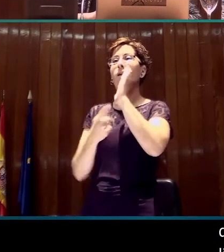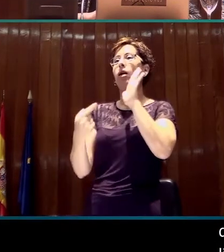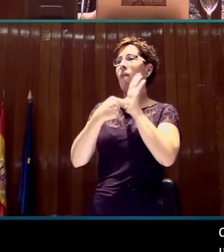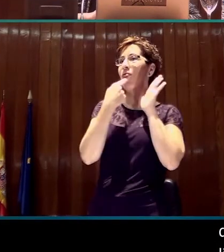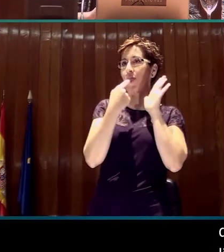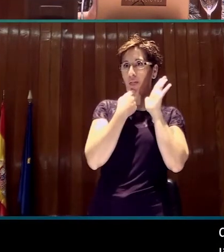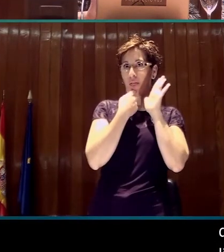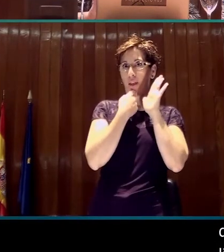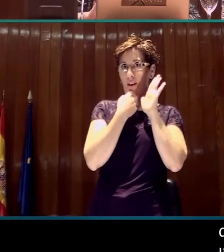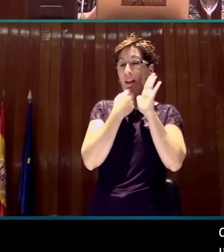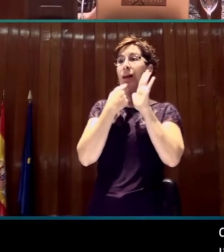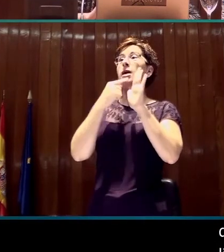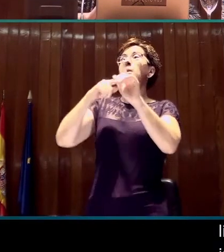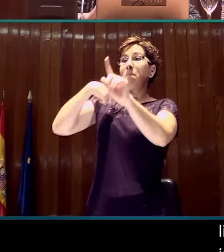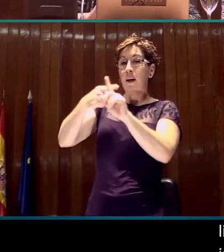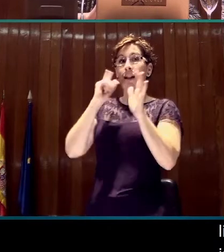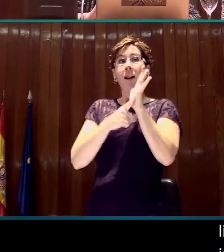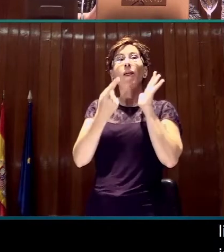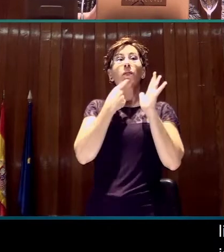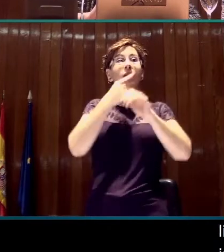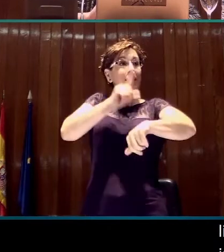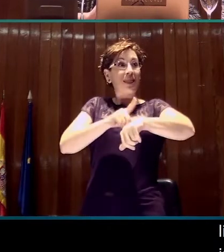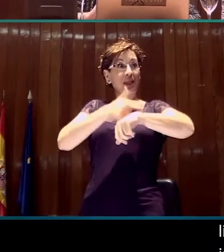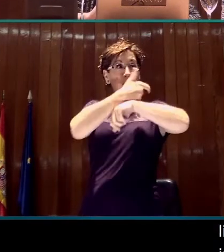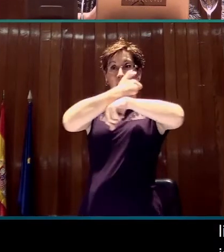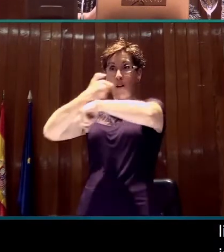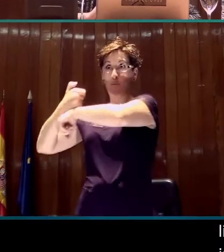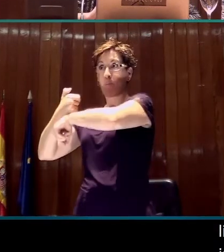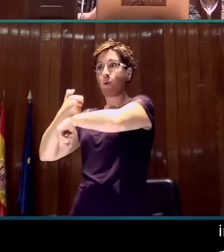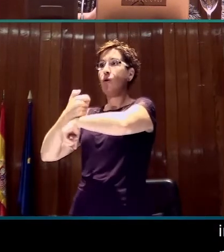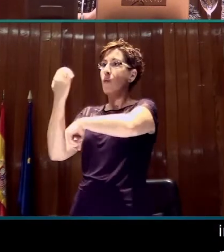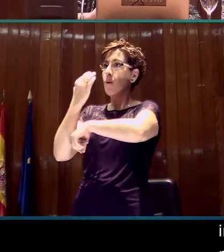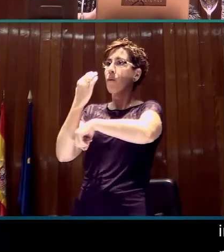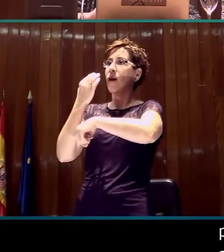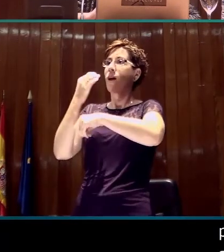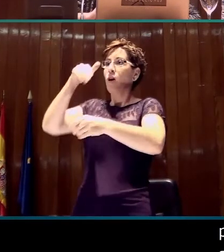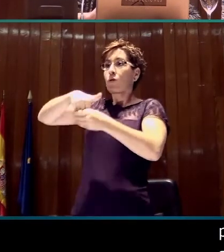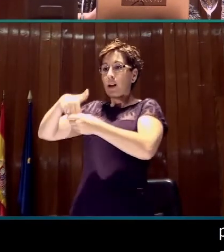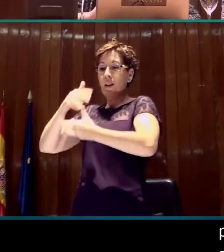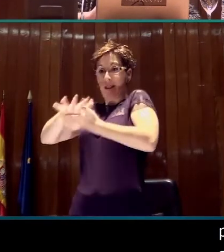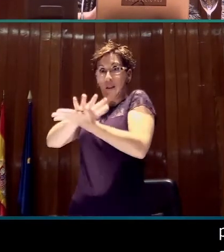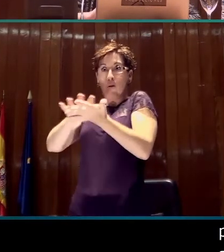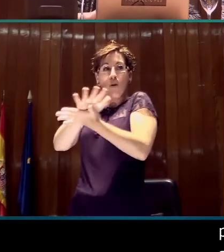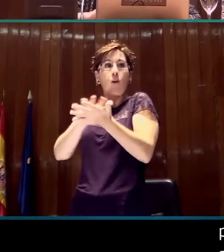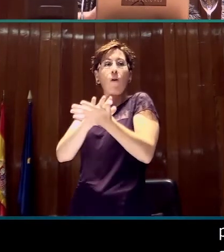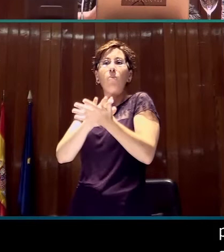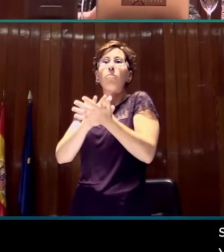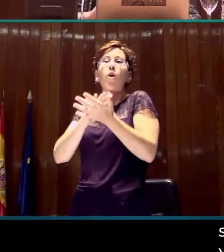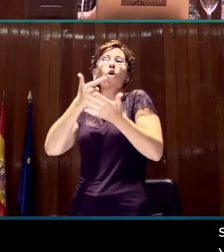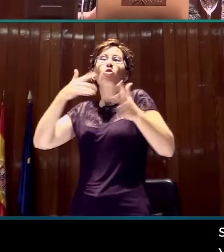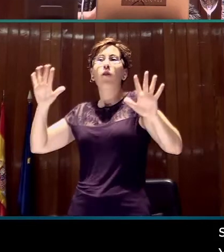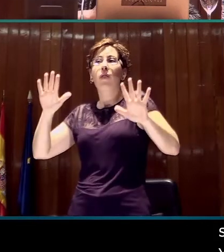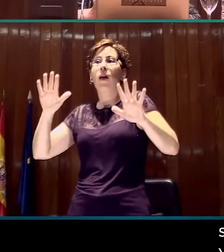hacen referencia a ese tiempo que las cadenas tienen que emitir de contenidos signados. En ningún caso determinan en qué horario ni en qué